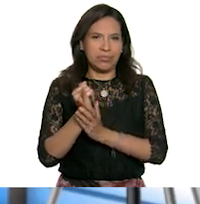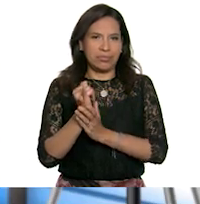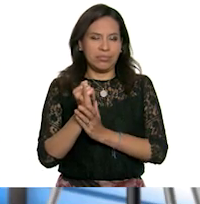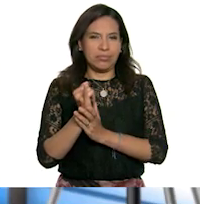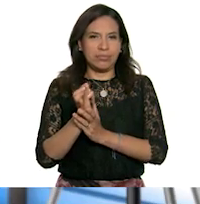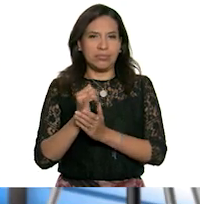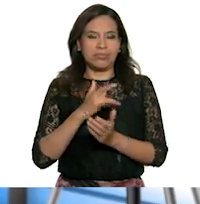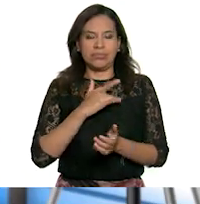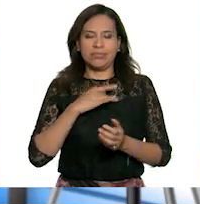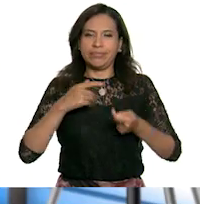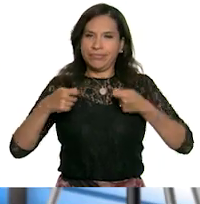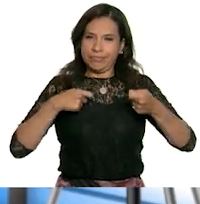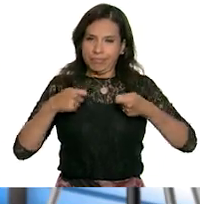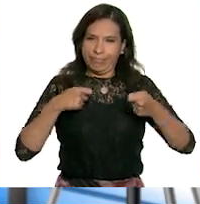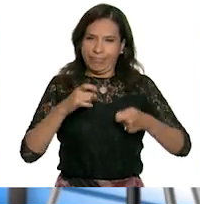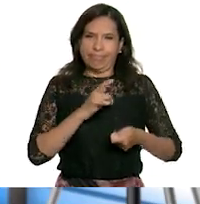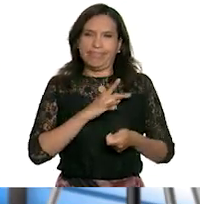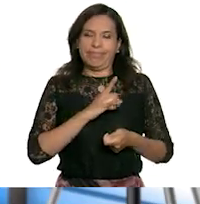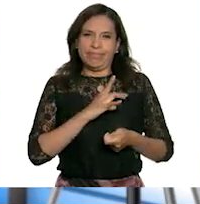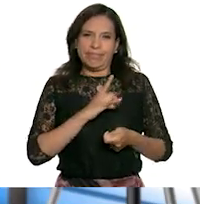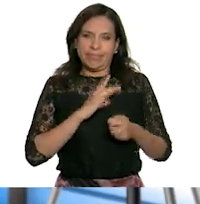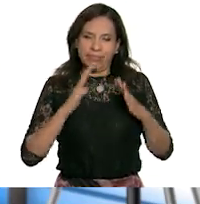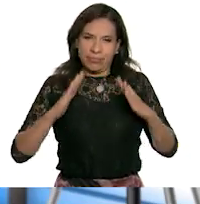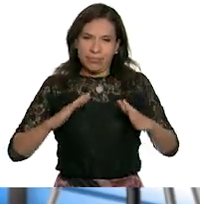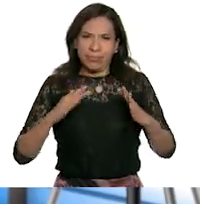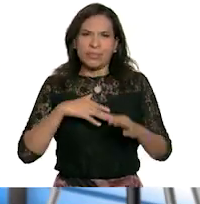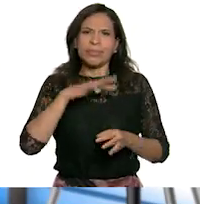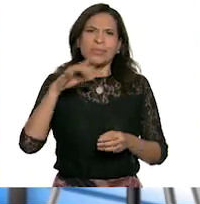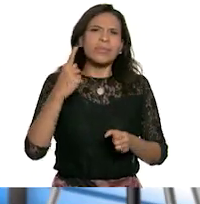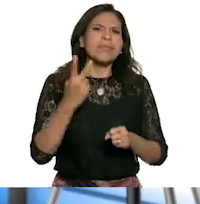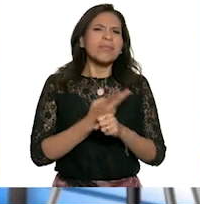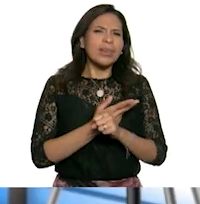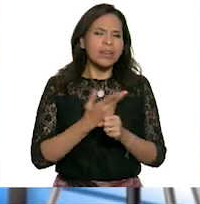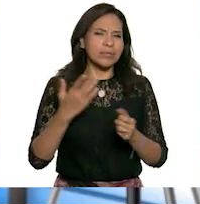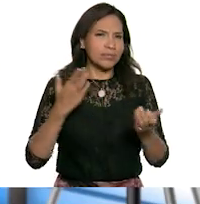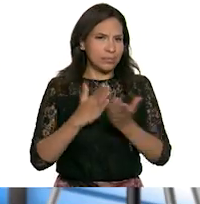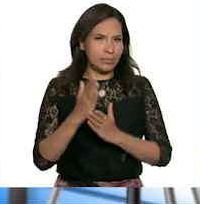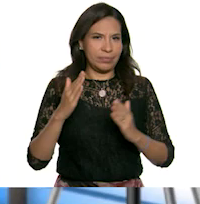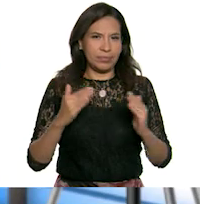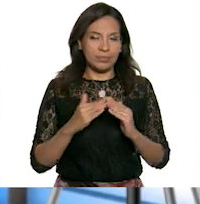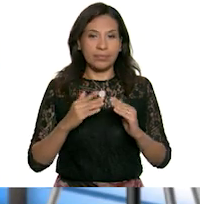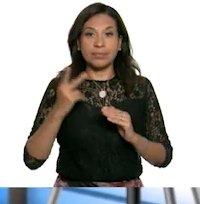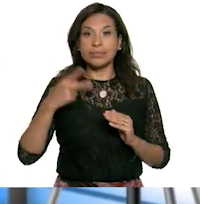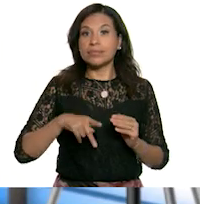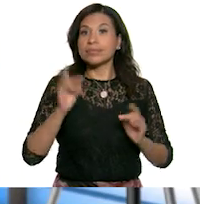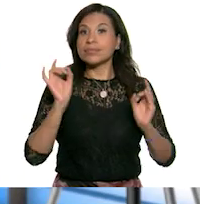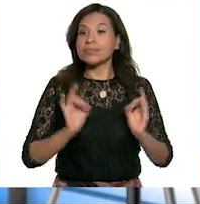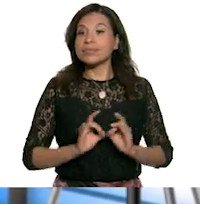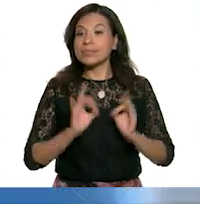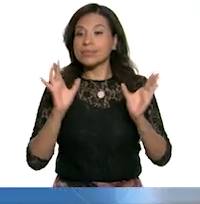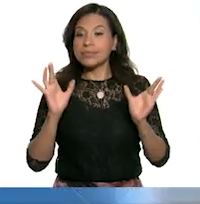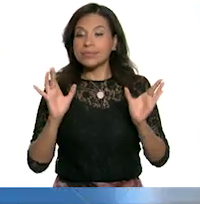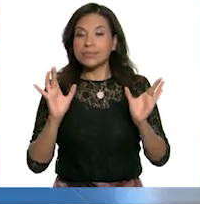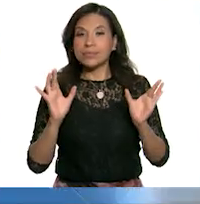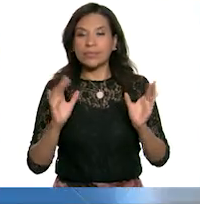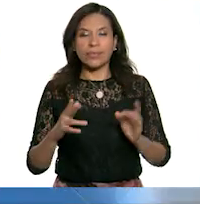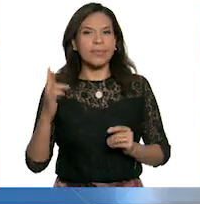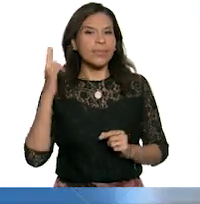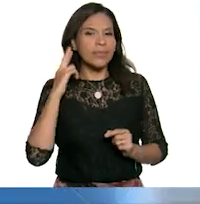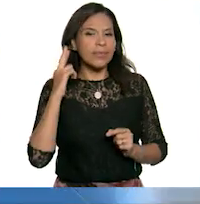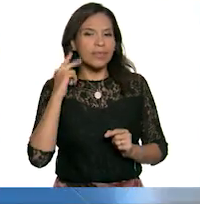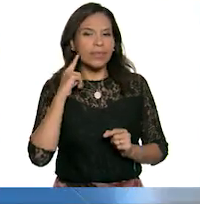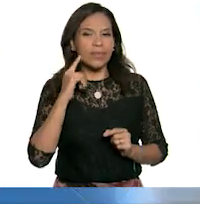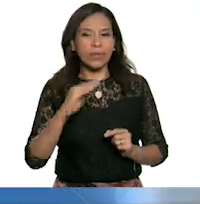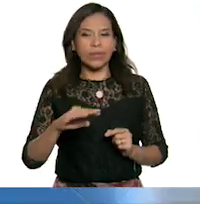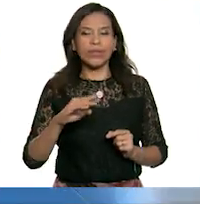regular mi emoción. Ajá. Y averiguar quién había entrado. Pero de repente, escuché